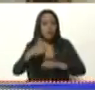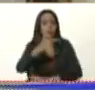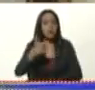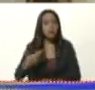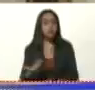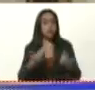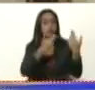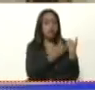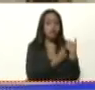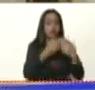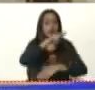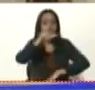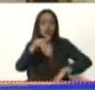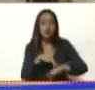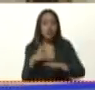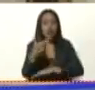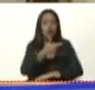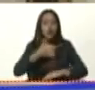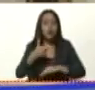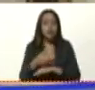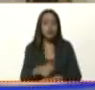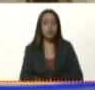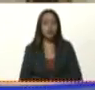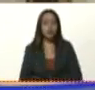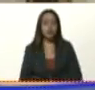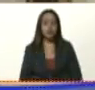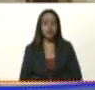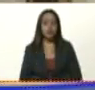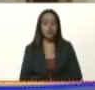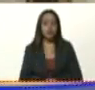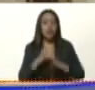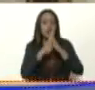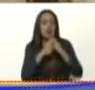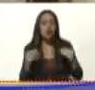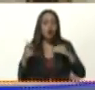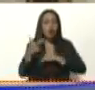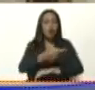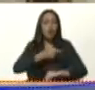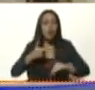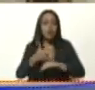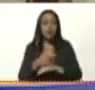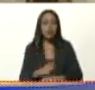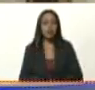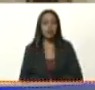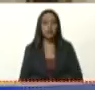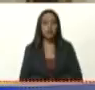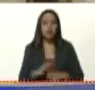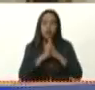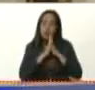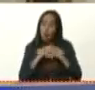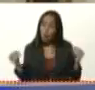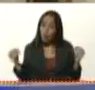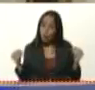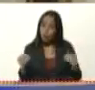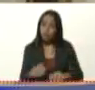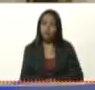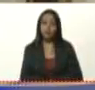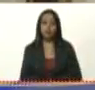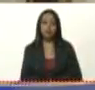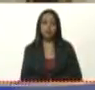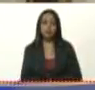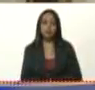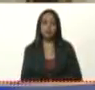nacionales, del gobierno nacional, con todos los gobernadores y gobernadoras, con todos, con todos,